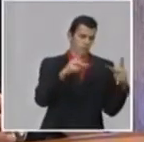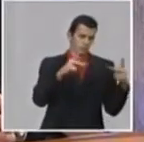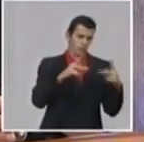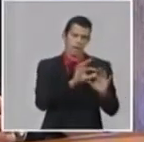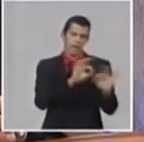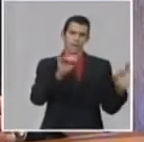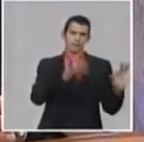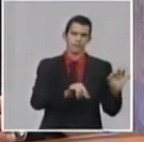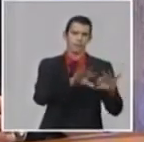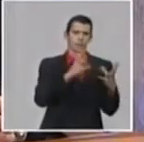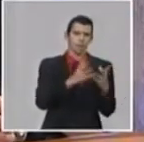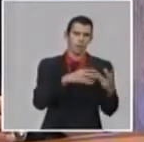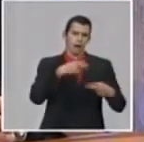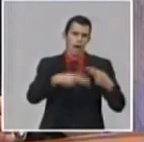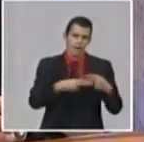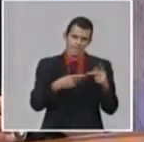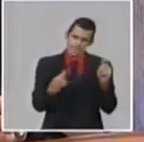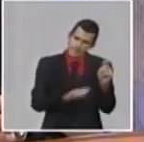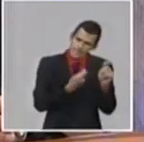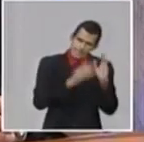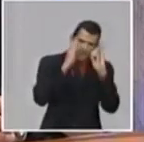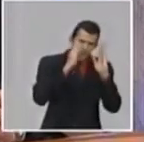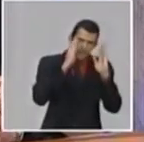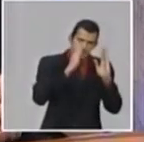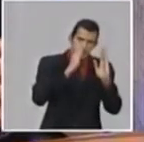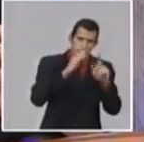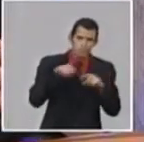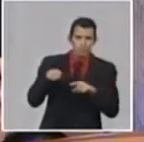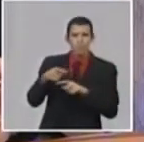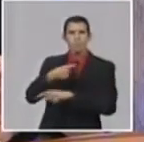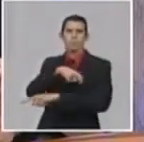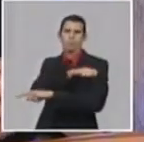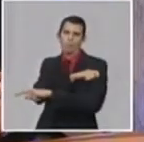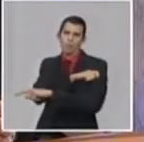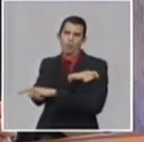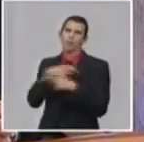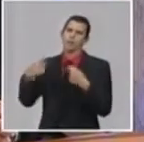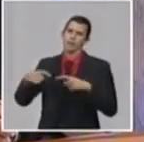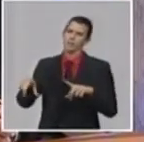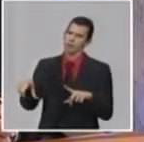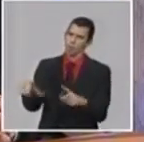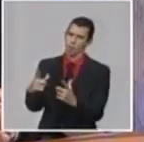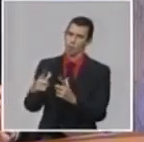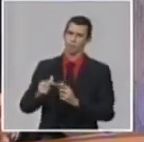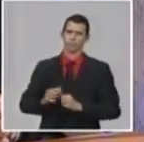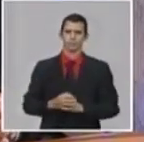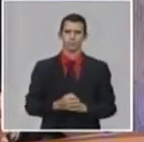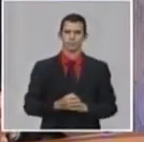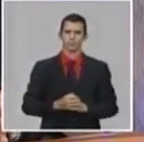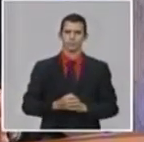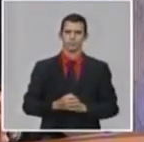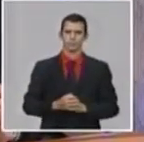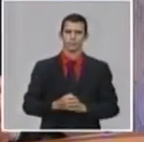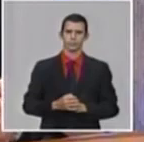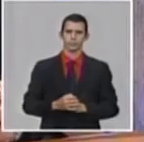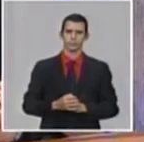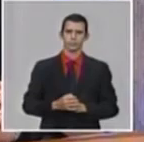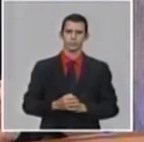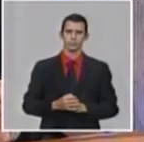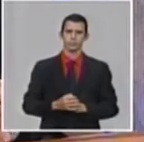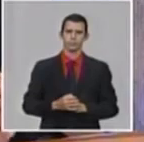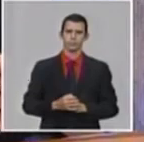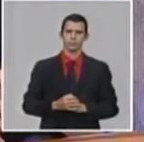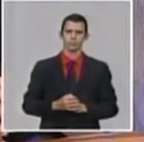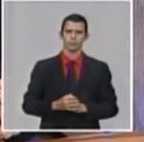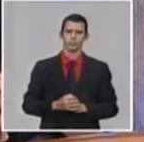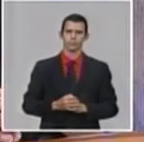se propague el virus. El otro frente está relacionado, tiene la misión